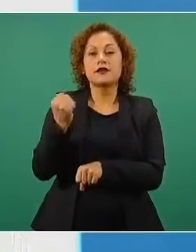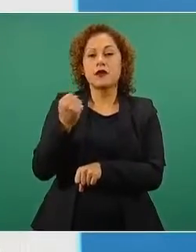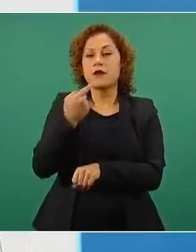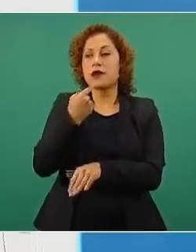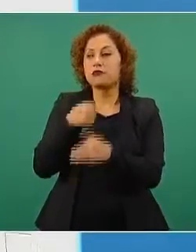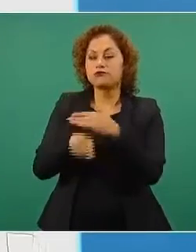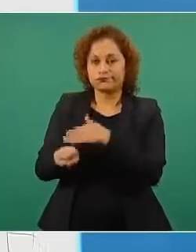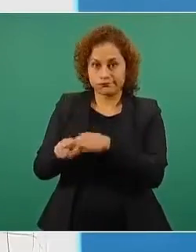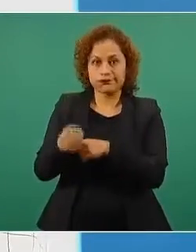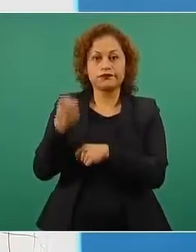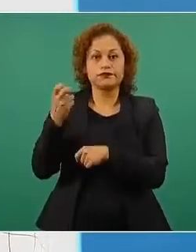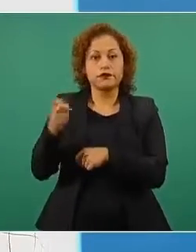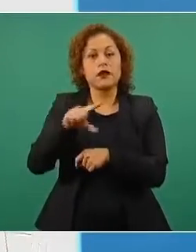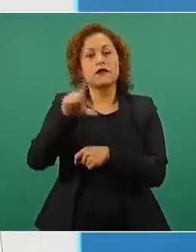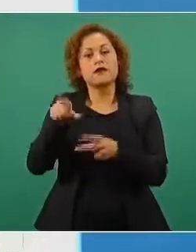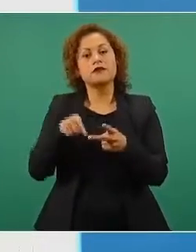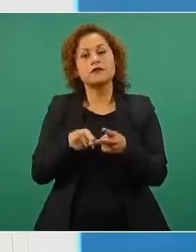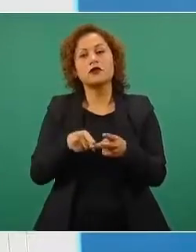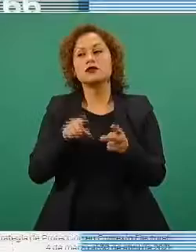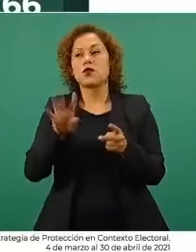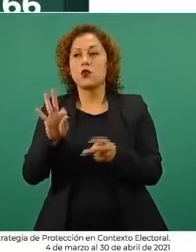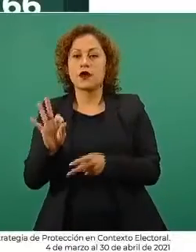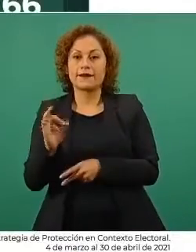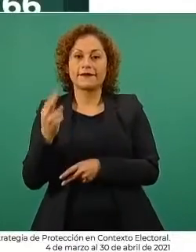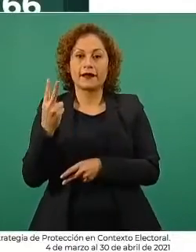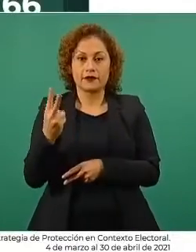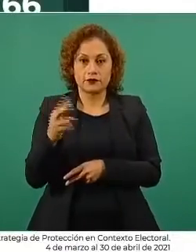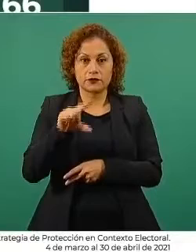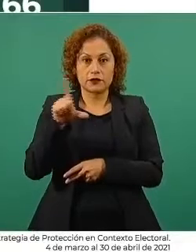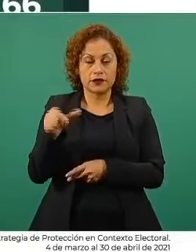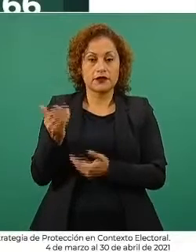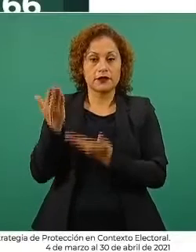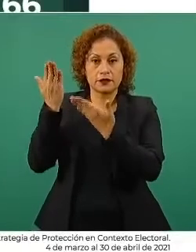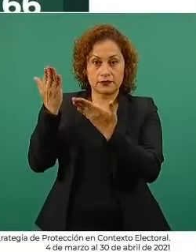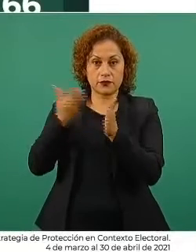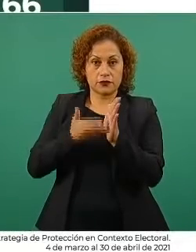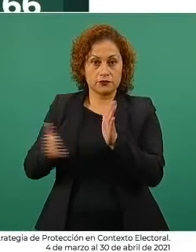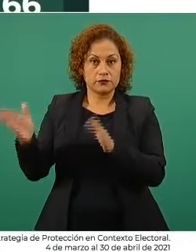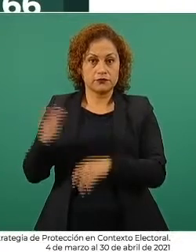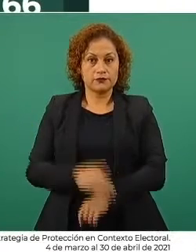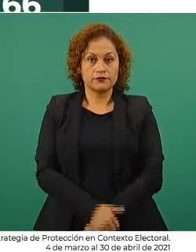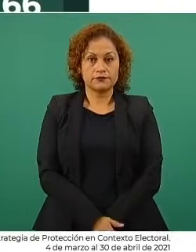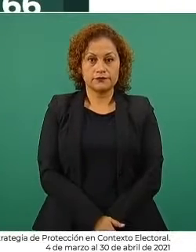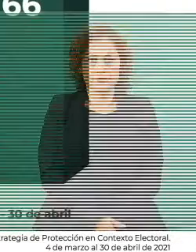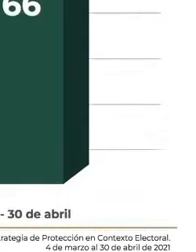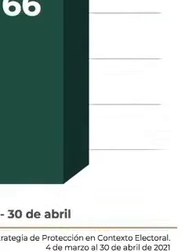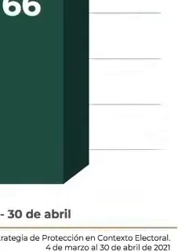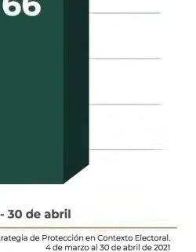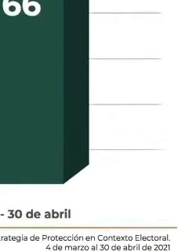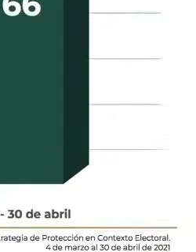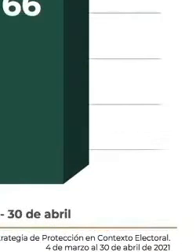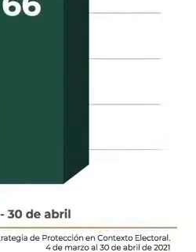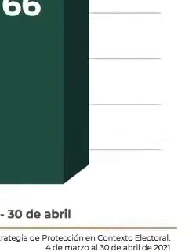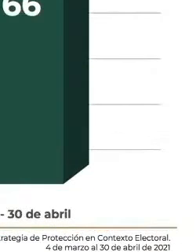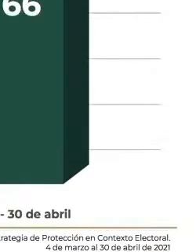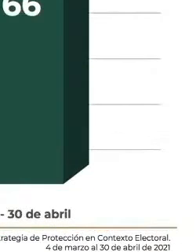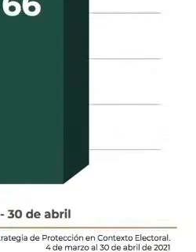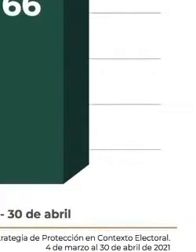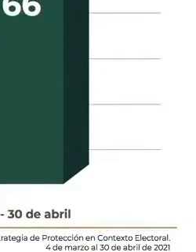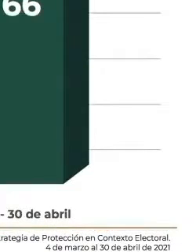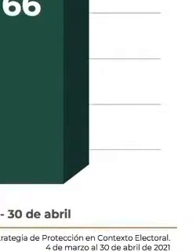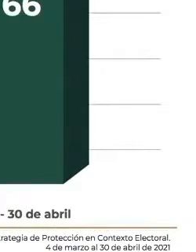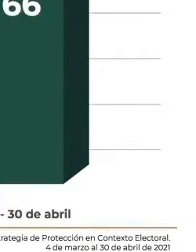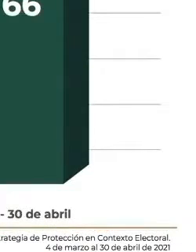segunda fase tuvimos 42 y en los periodos siguientes hemos notado el incremento de casos a 57